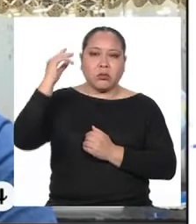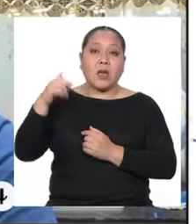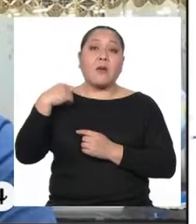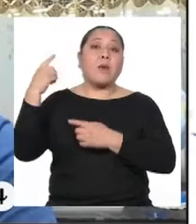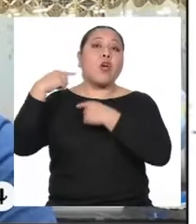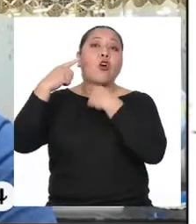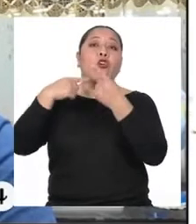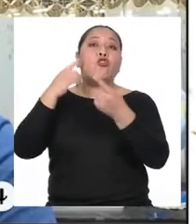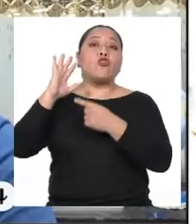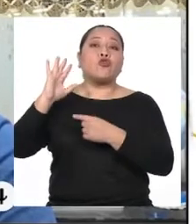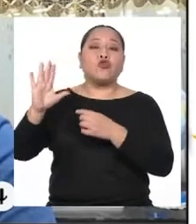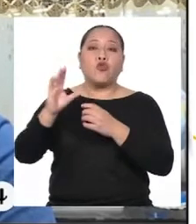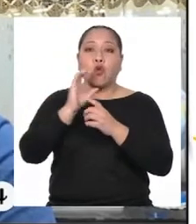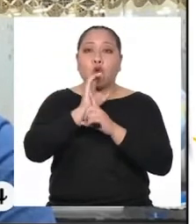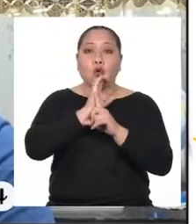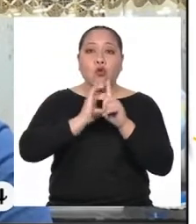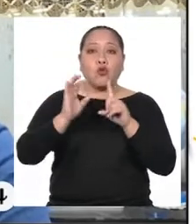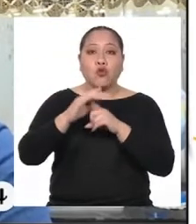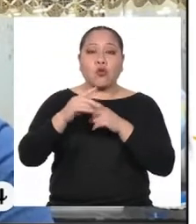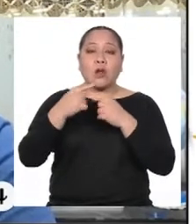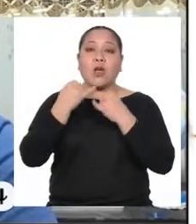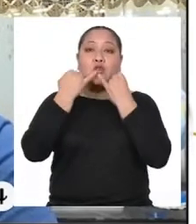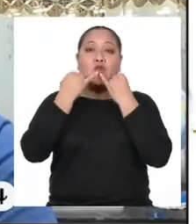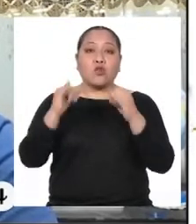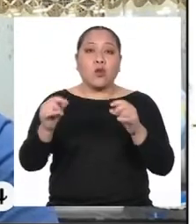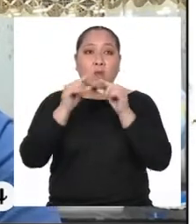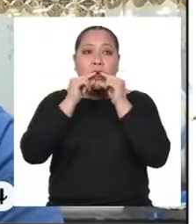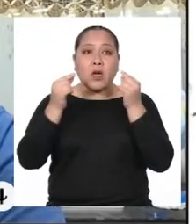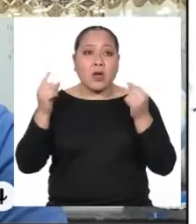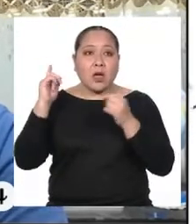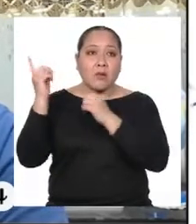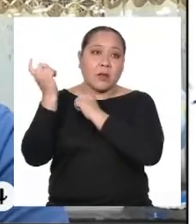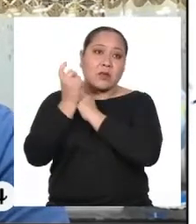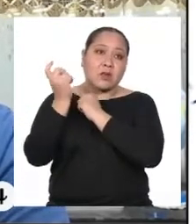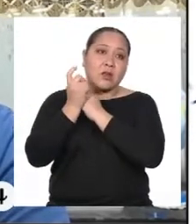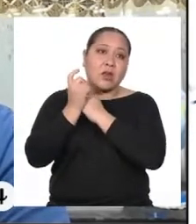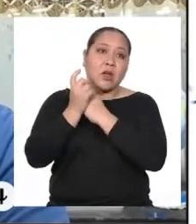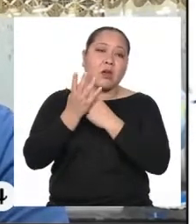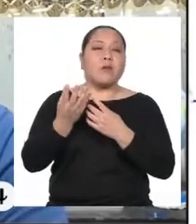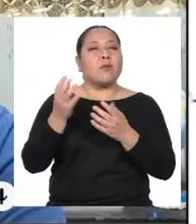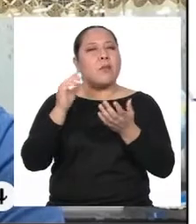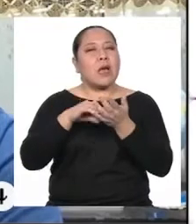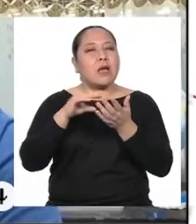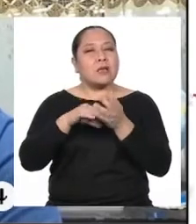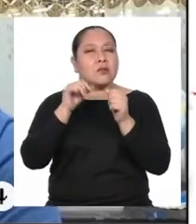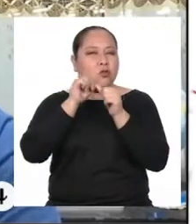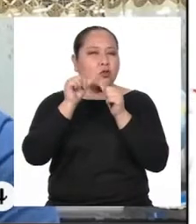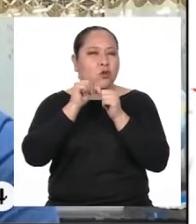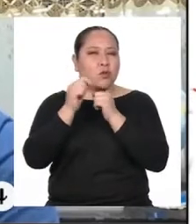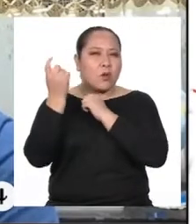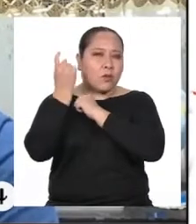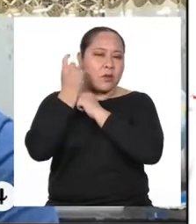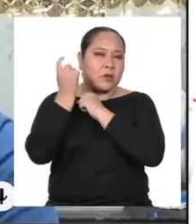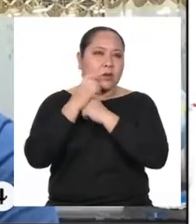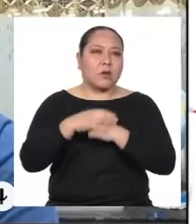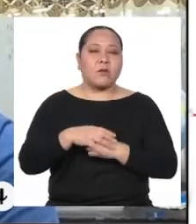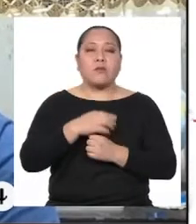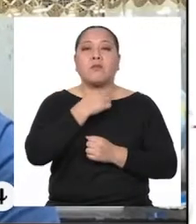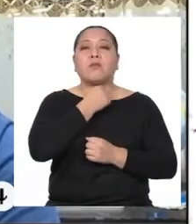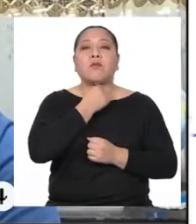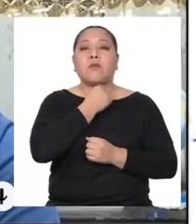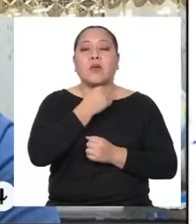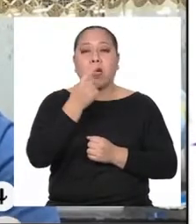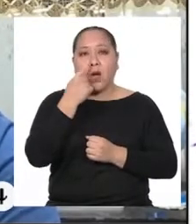Su idioma que es el quechua Habrá el quechua y me ha enseñado Mayormente los números me ha enseñado Y mi abuelo,